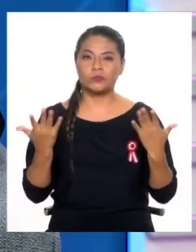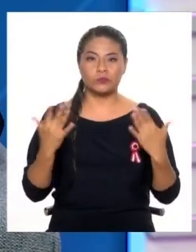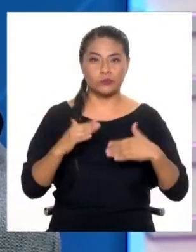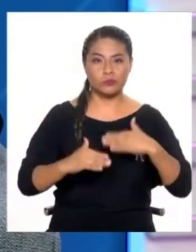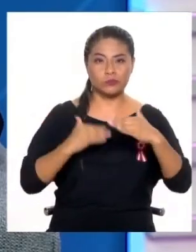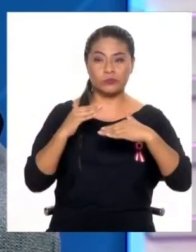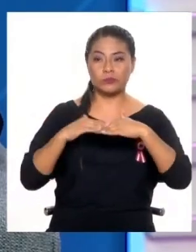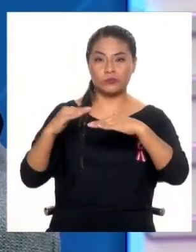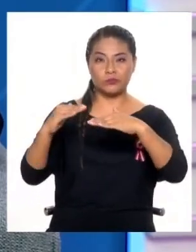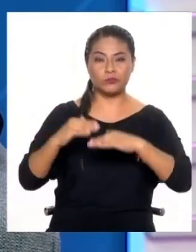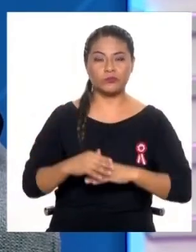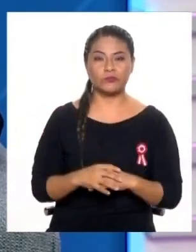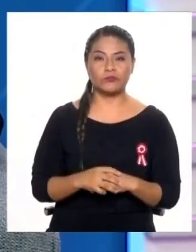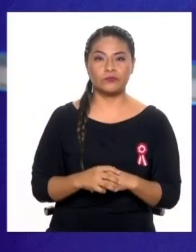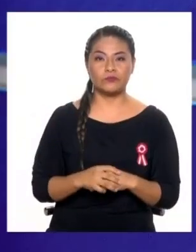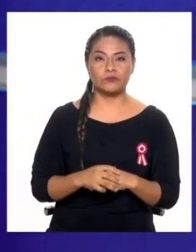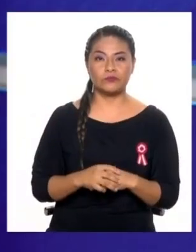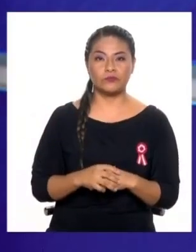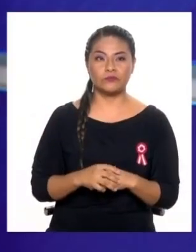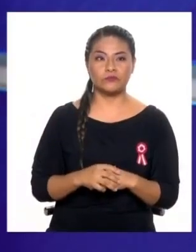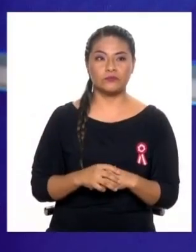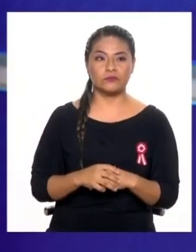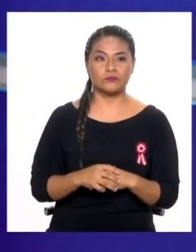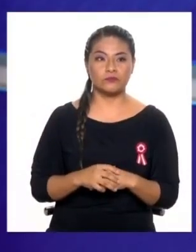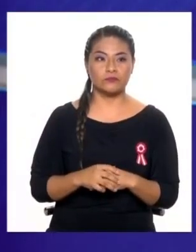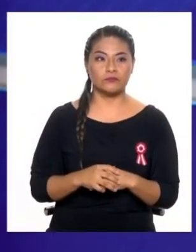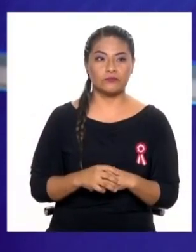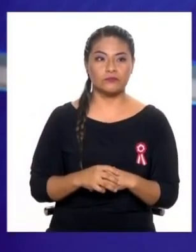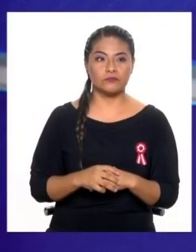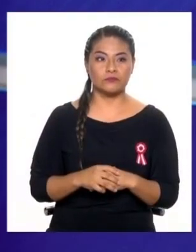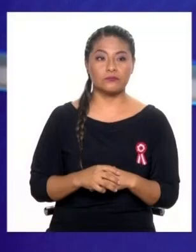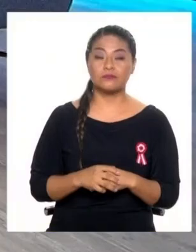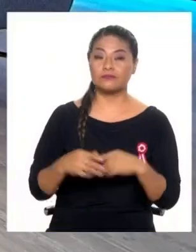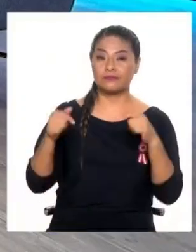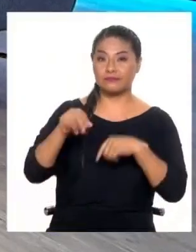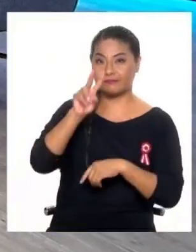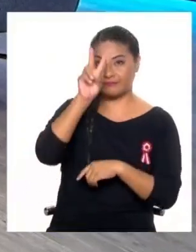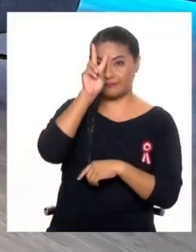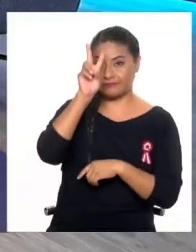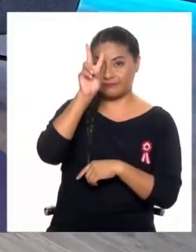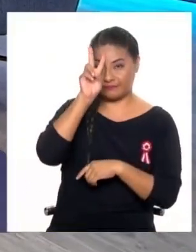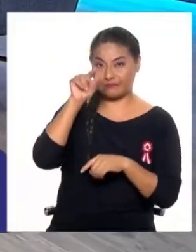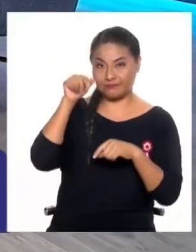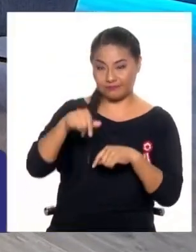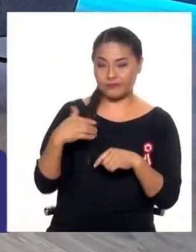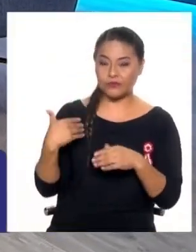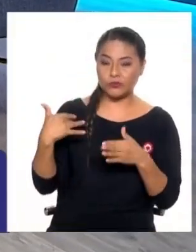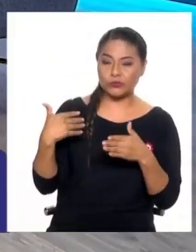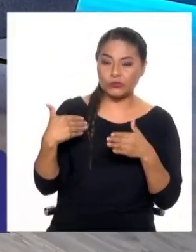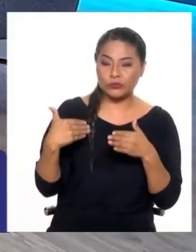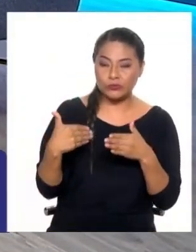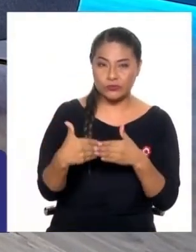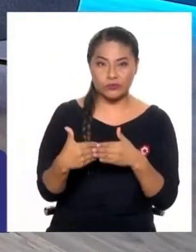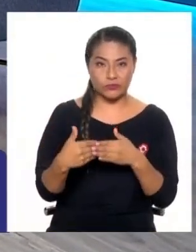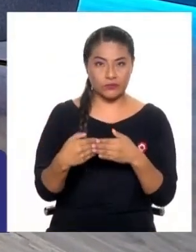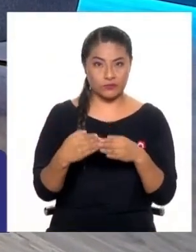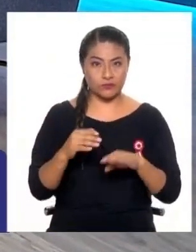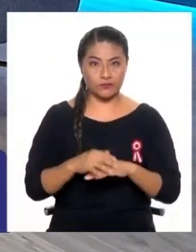las urbes. Sí, claro. En el Perú estamos muy muy cerquita de directamente